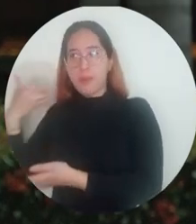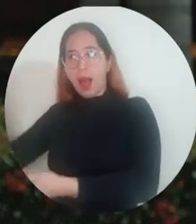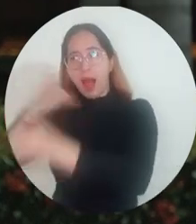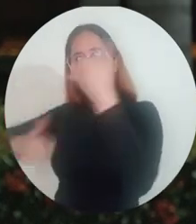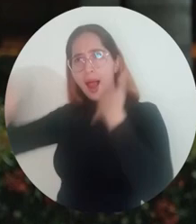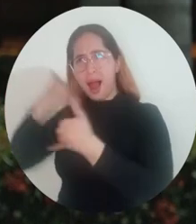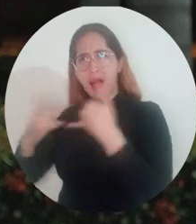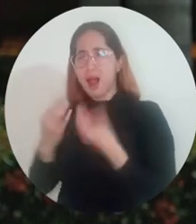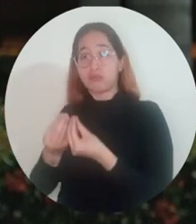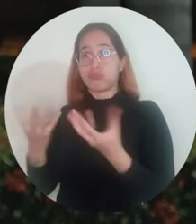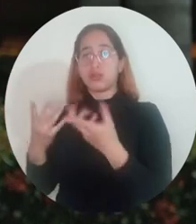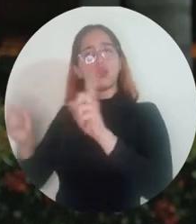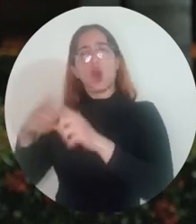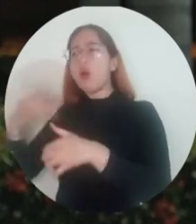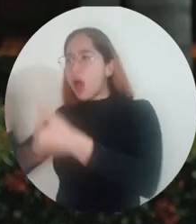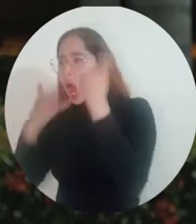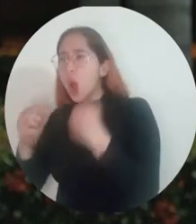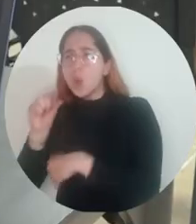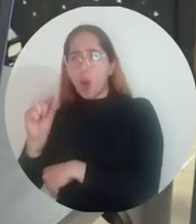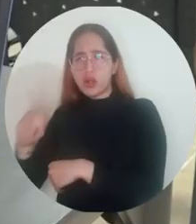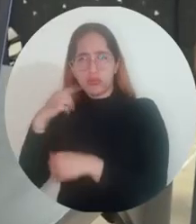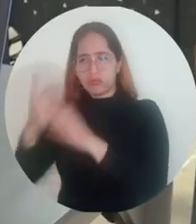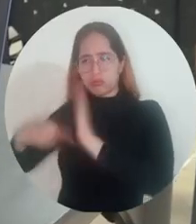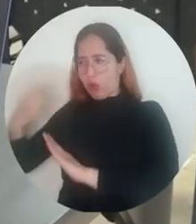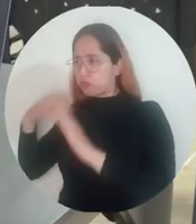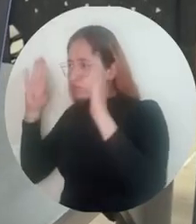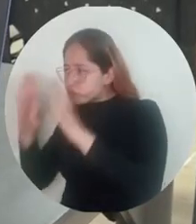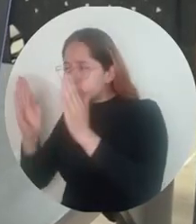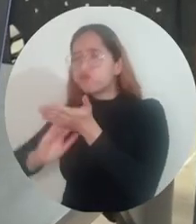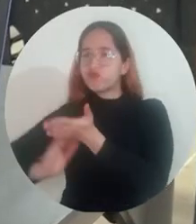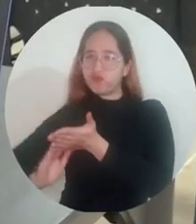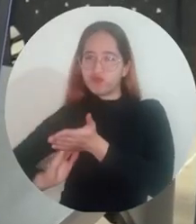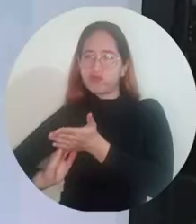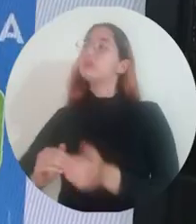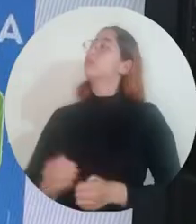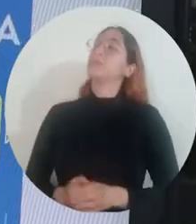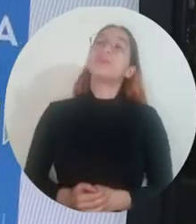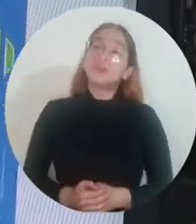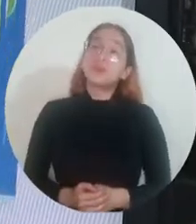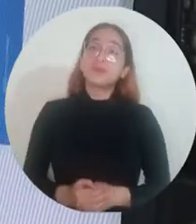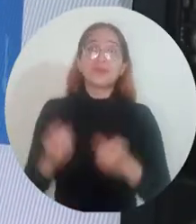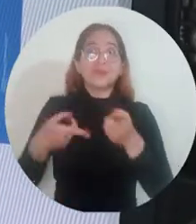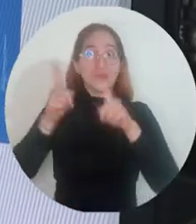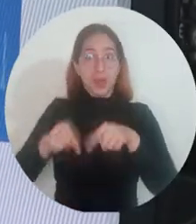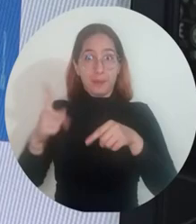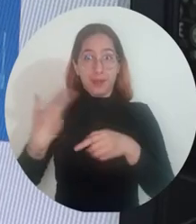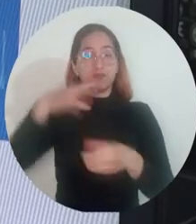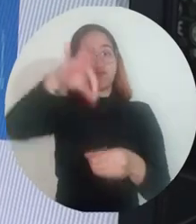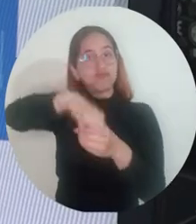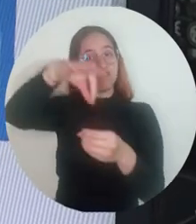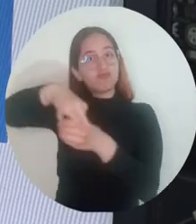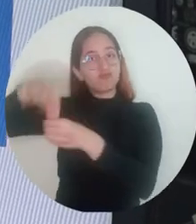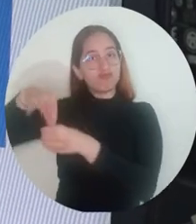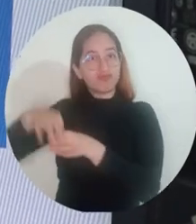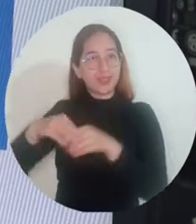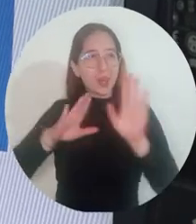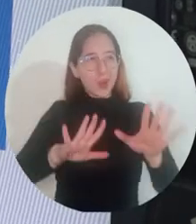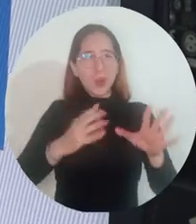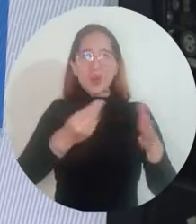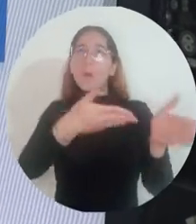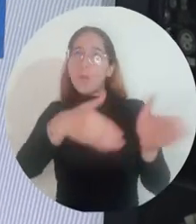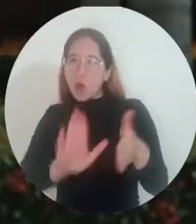en esta jornada de votación. La mesa de ayuda en efecto recibió pocas llamadas, las cuales fueron